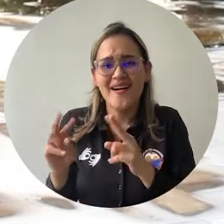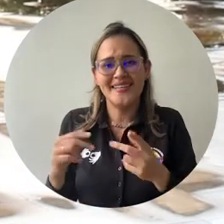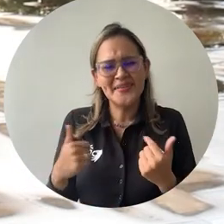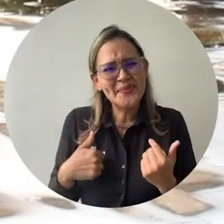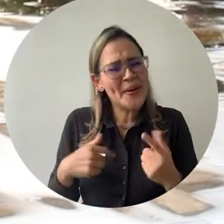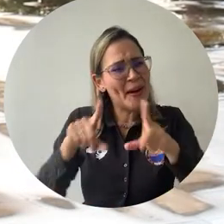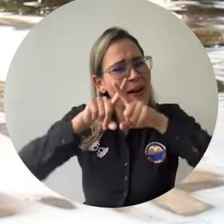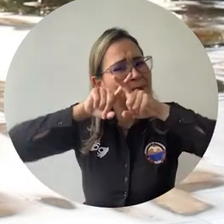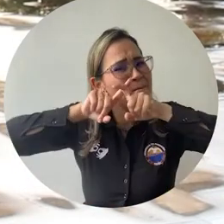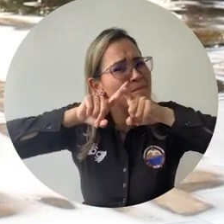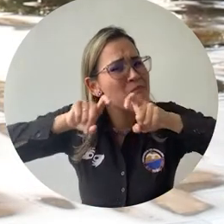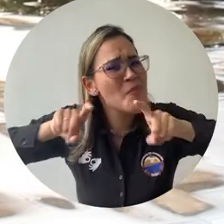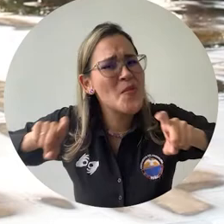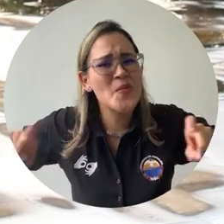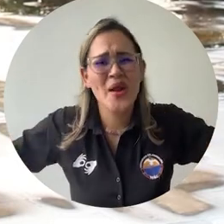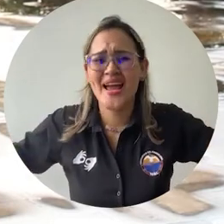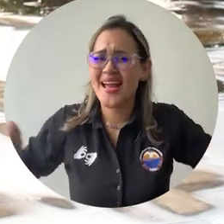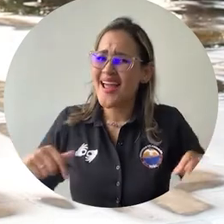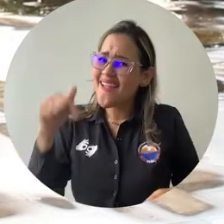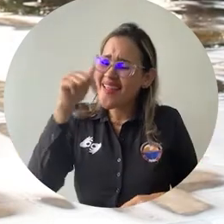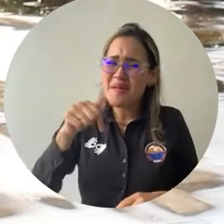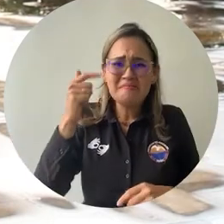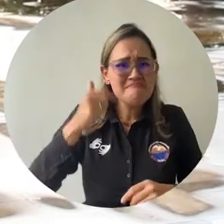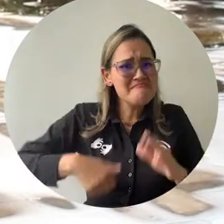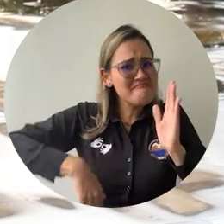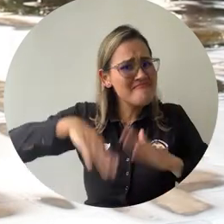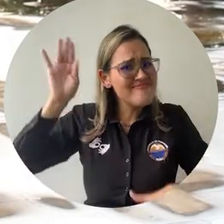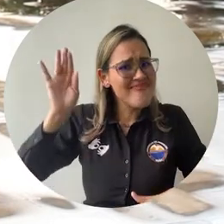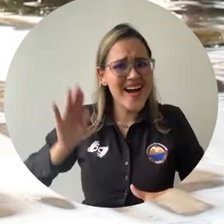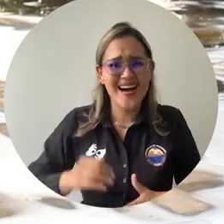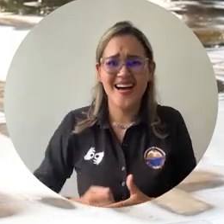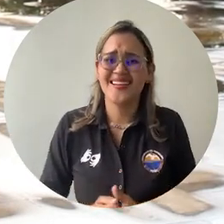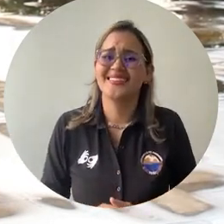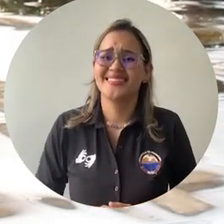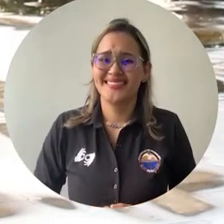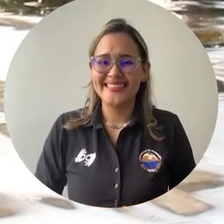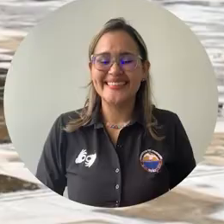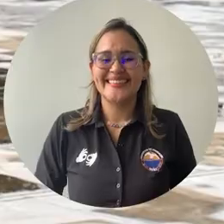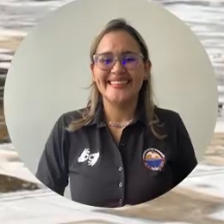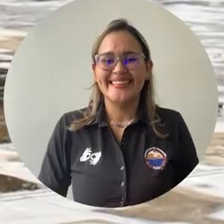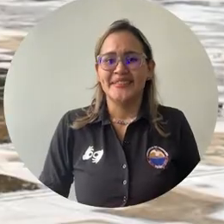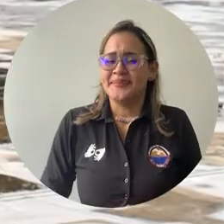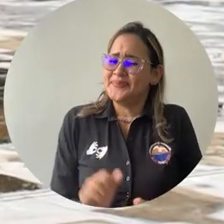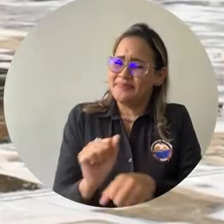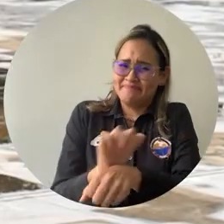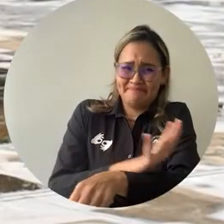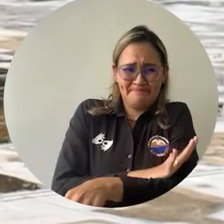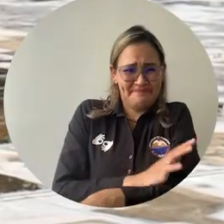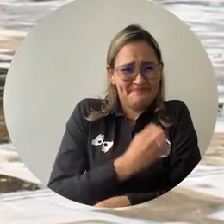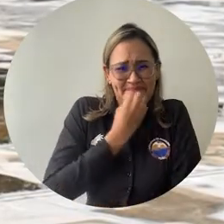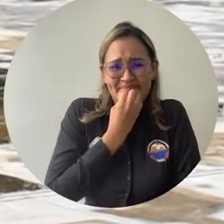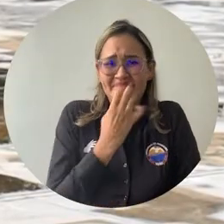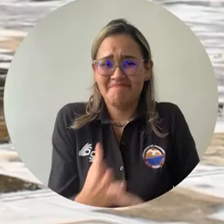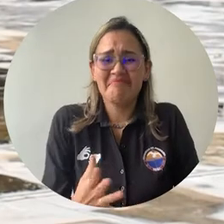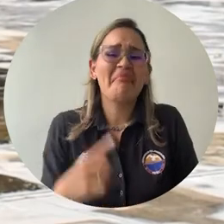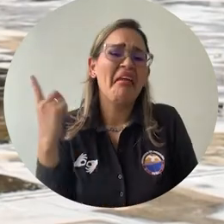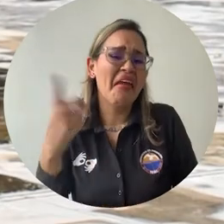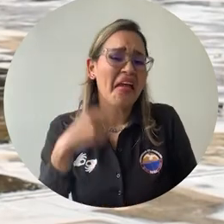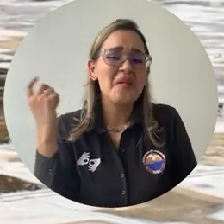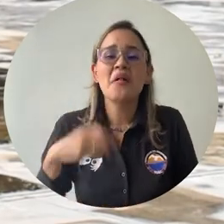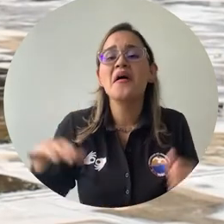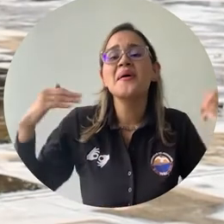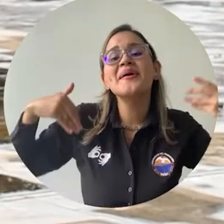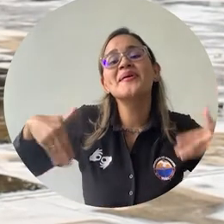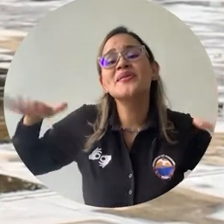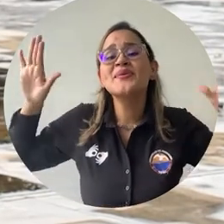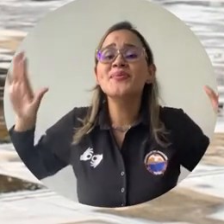me permitió conocer la biodiversidad tan hermosa que tenemos en nuestro entorno. Muy enriquecedora, porque uno ve las aves